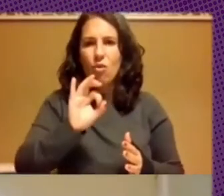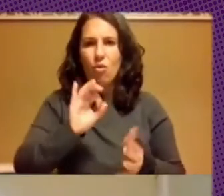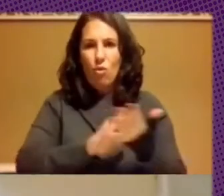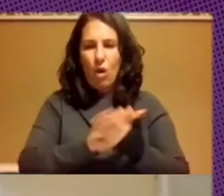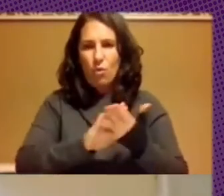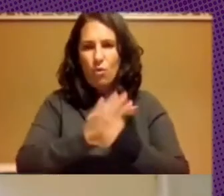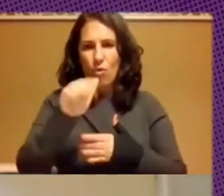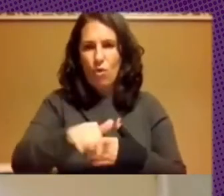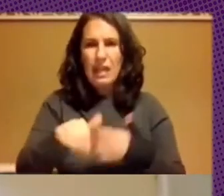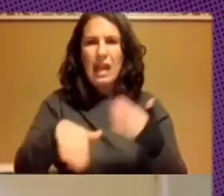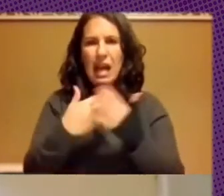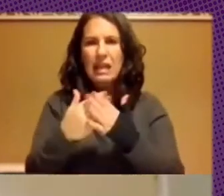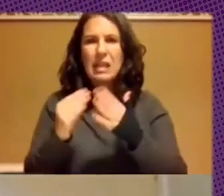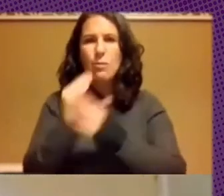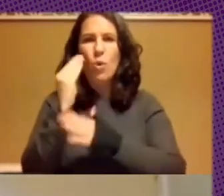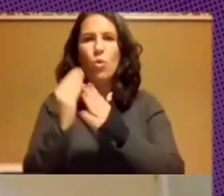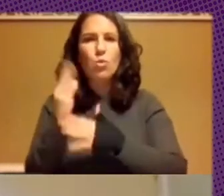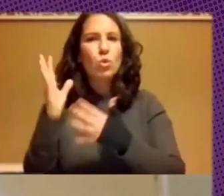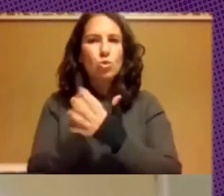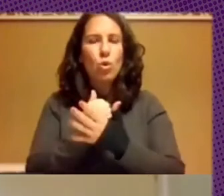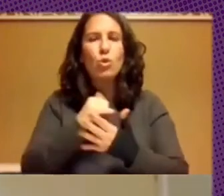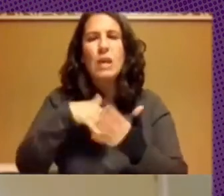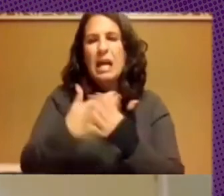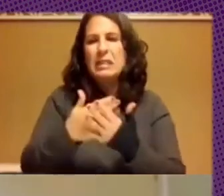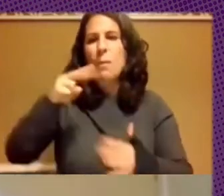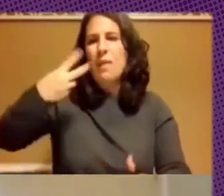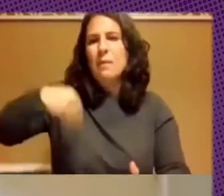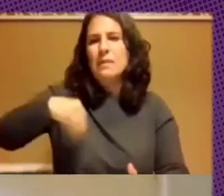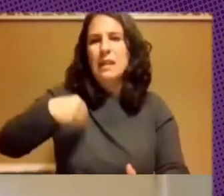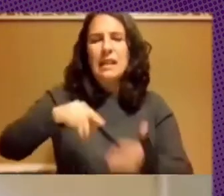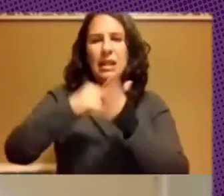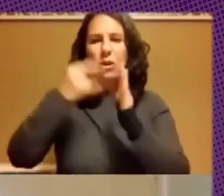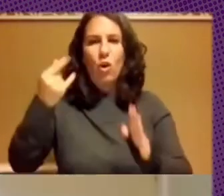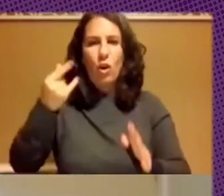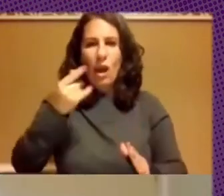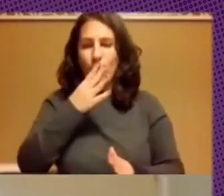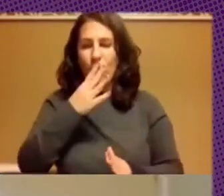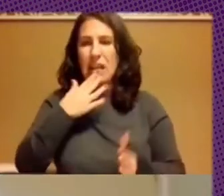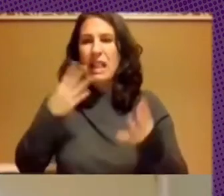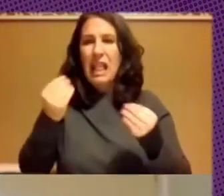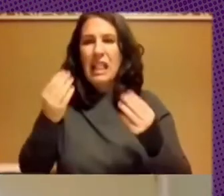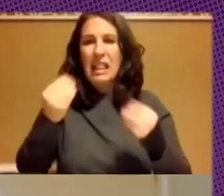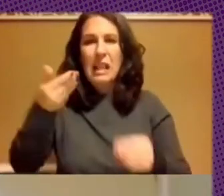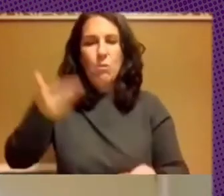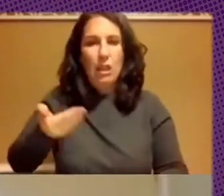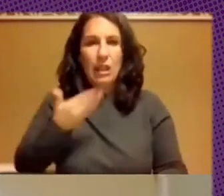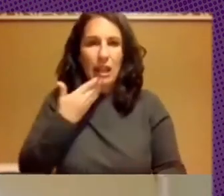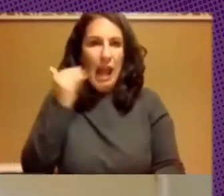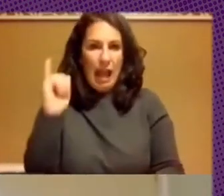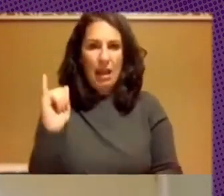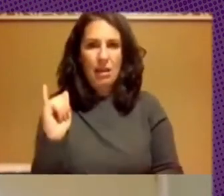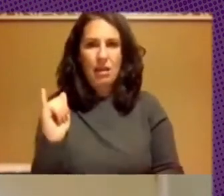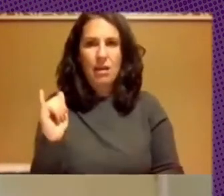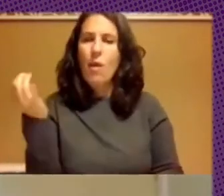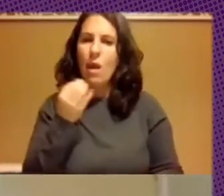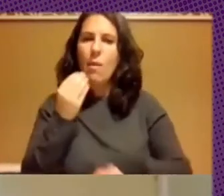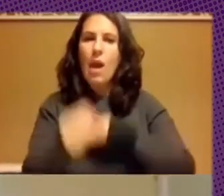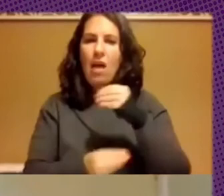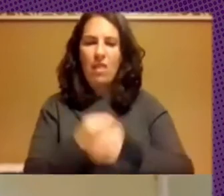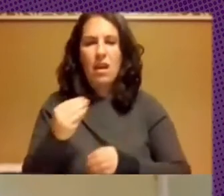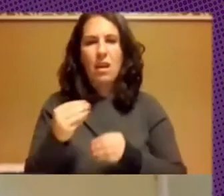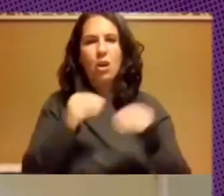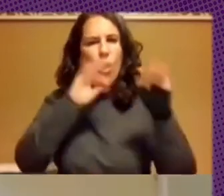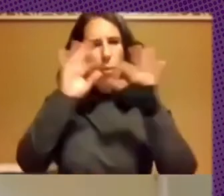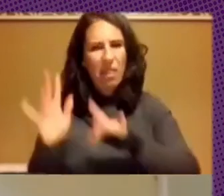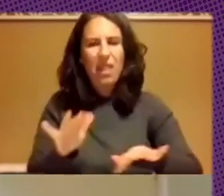un vicepresidente de tecnología porque es tan importante que es la tecnología entonces hay que hacer el conocimiento